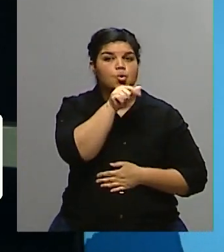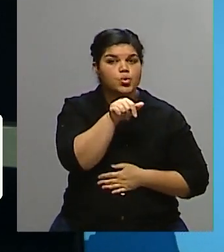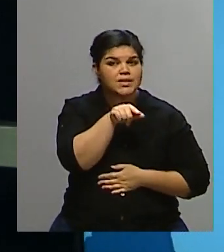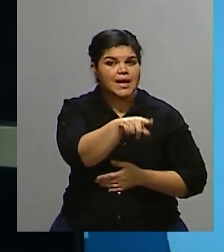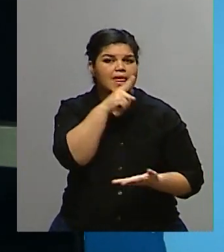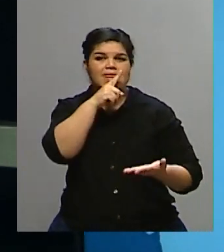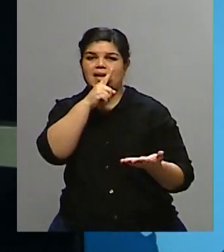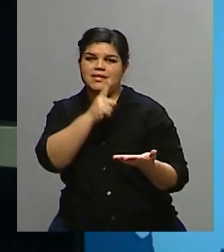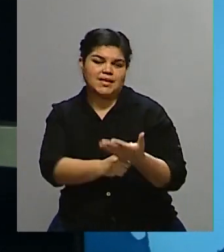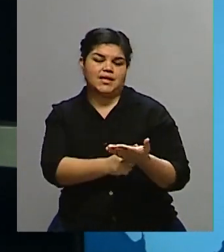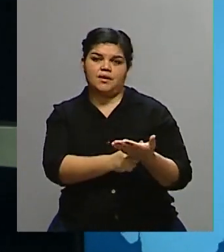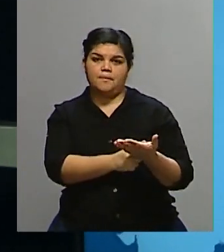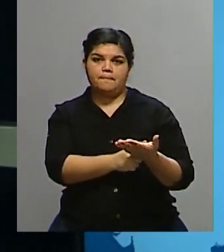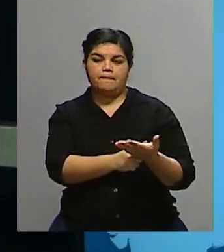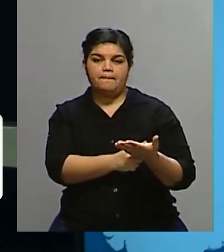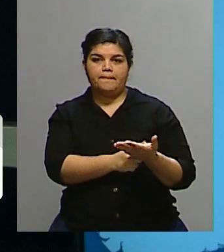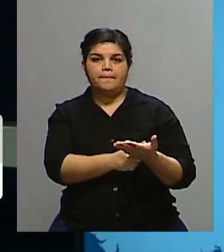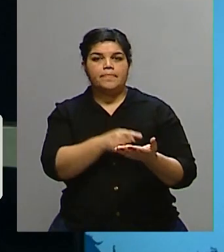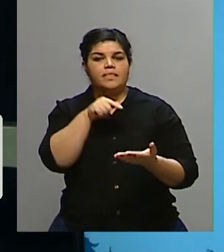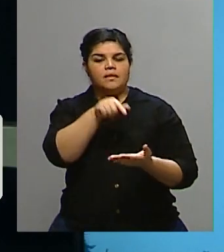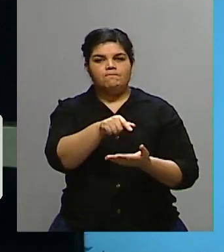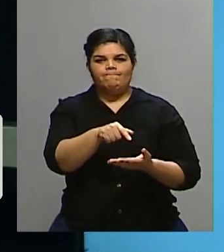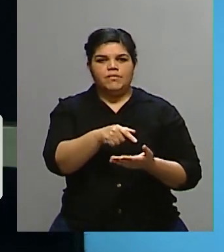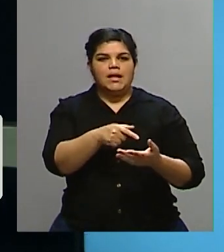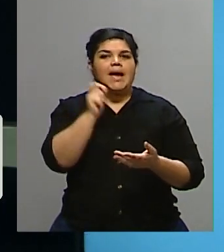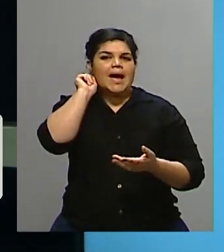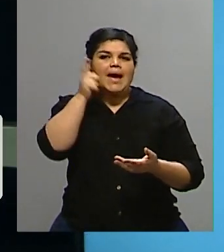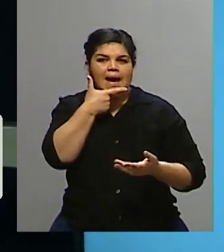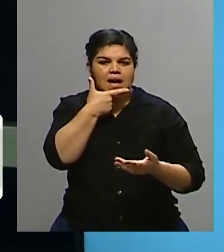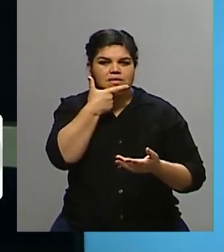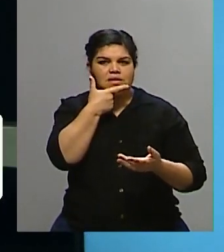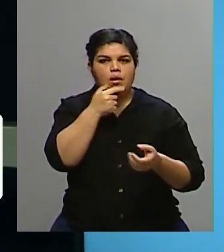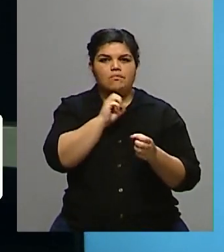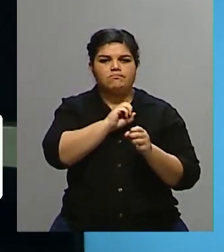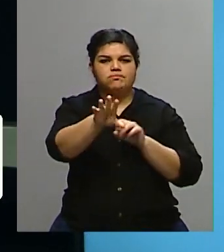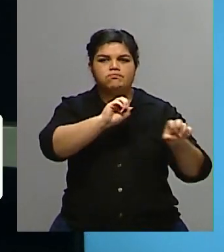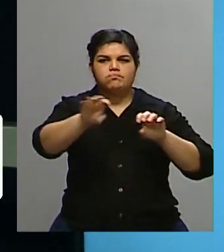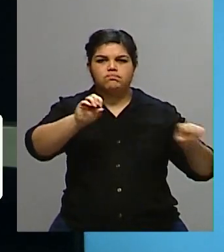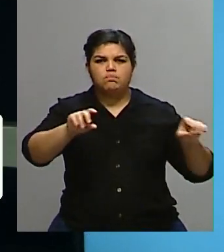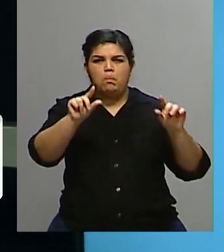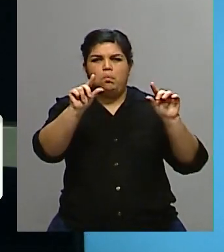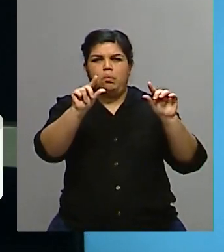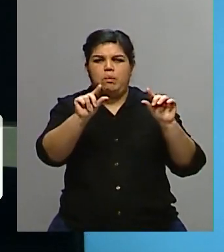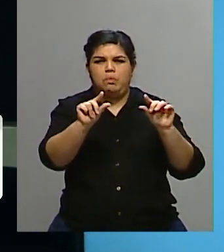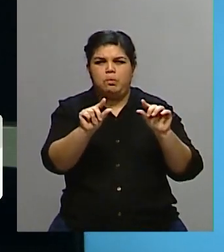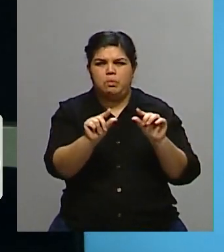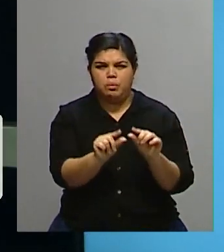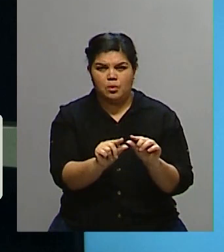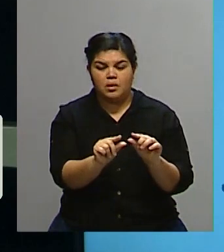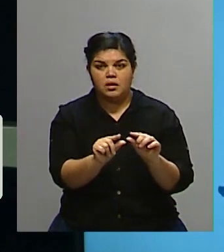empezar a enviar menos gas. De hecho, se hablaba que esta situación de que no haya